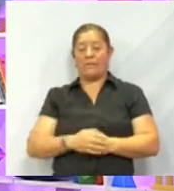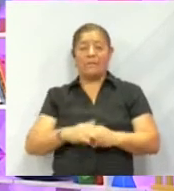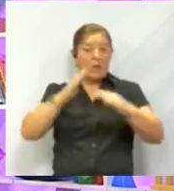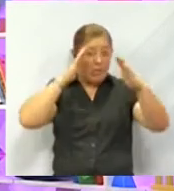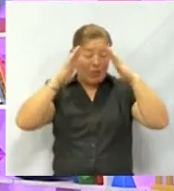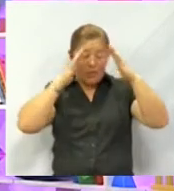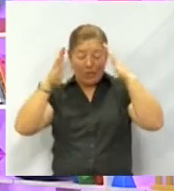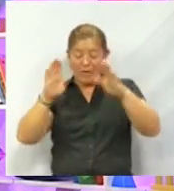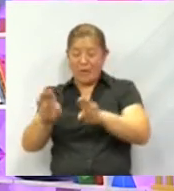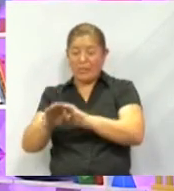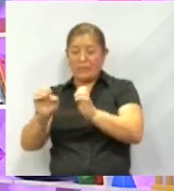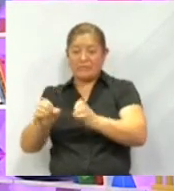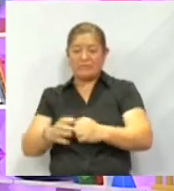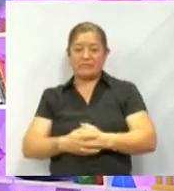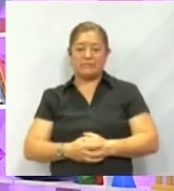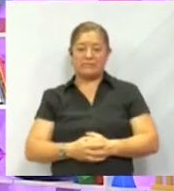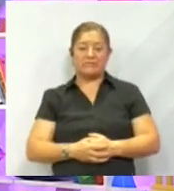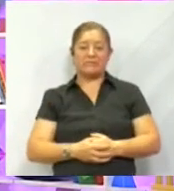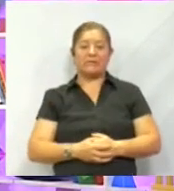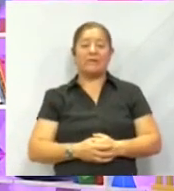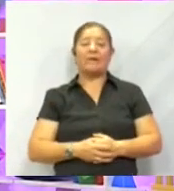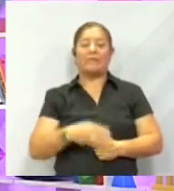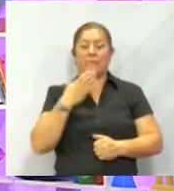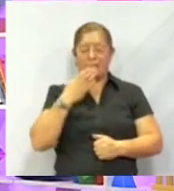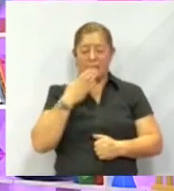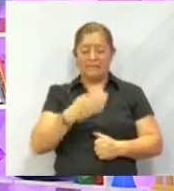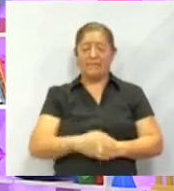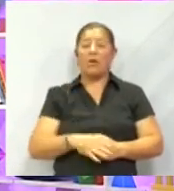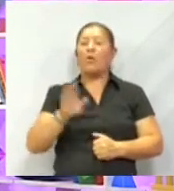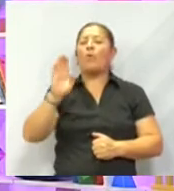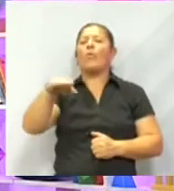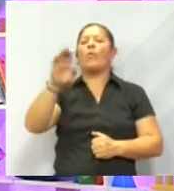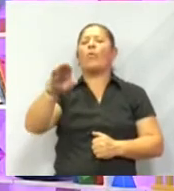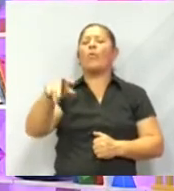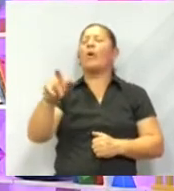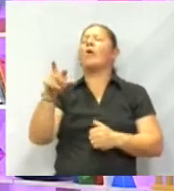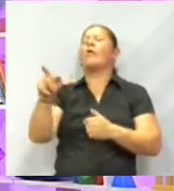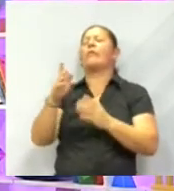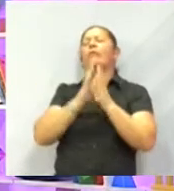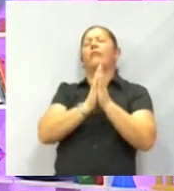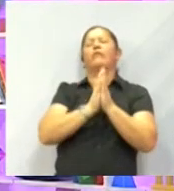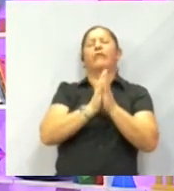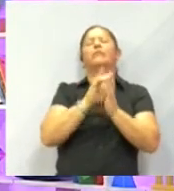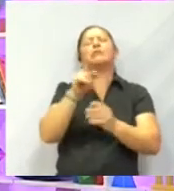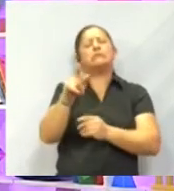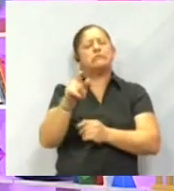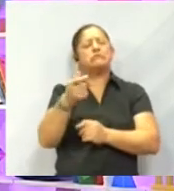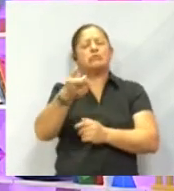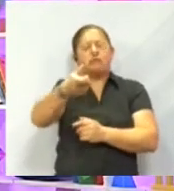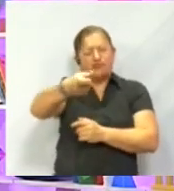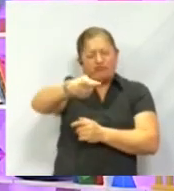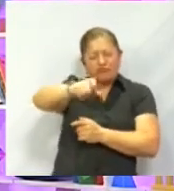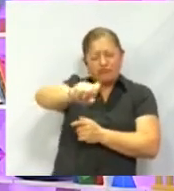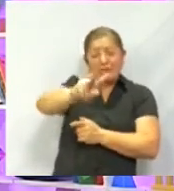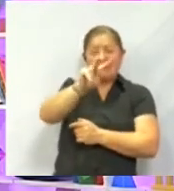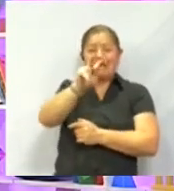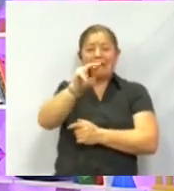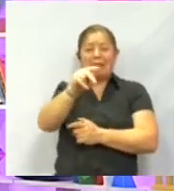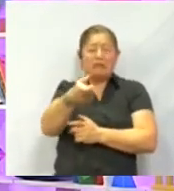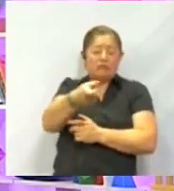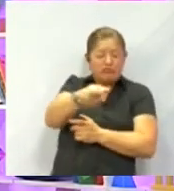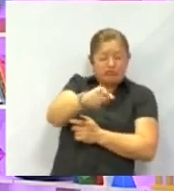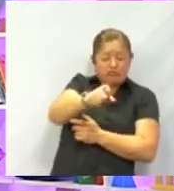¿Cómo estás? ¡Buenos días! Oye, un favorzote, ¿serías tan amable de bajarle a la